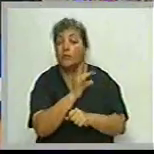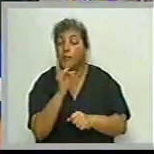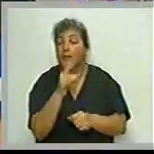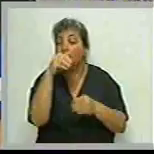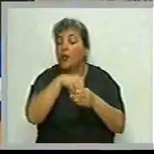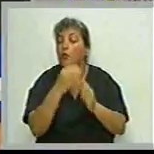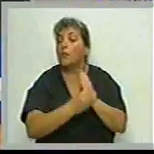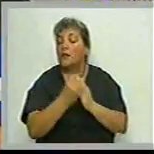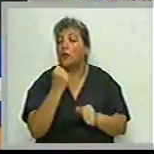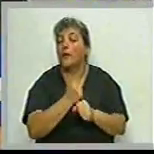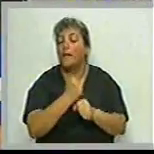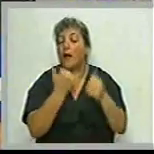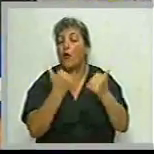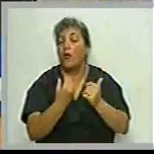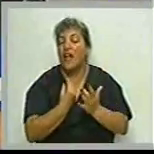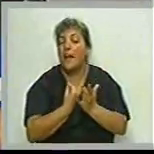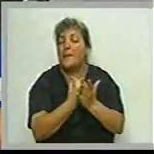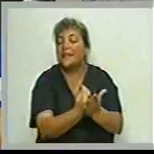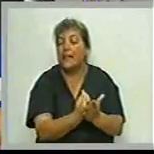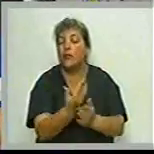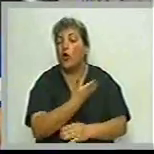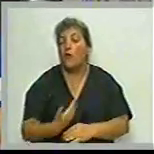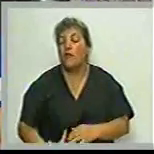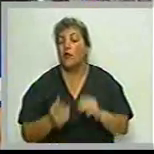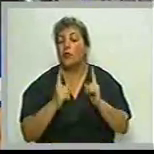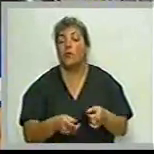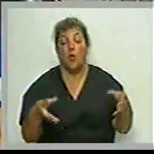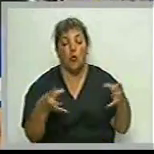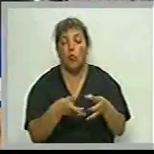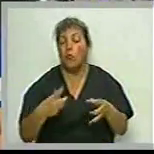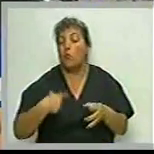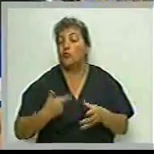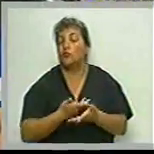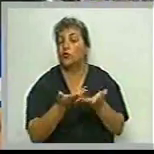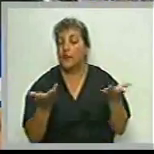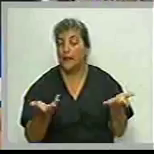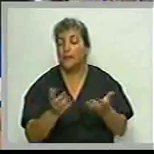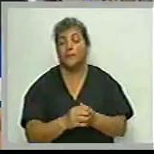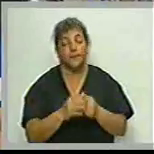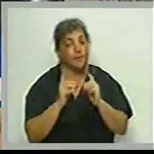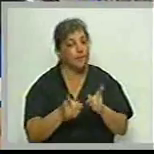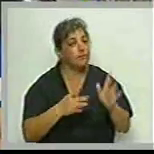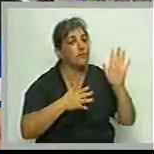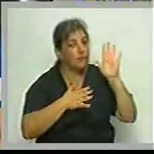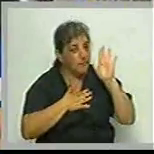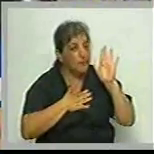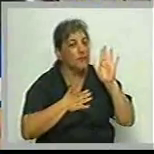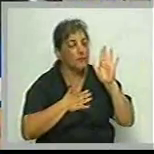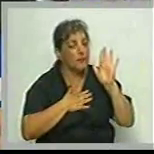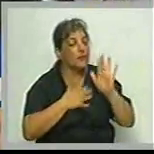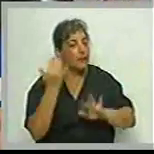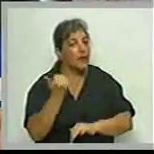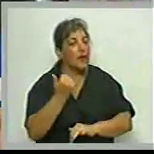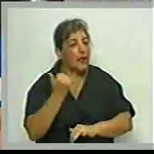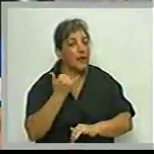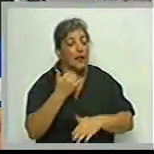Trabajo donde va a haber representantes tanto del gobierno como de las organizaciones sociales, como para garantizar de que estos